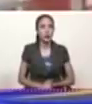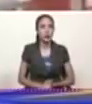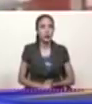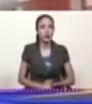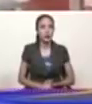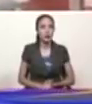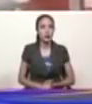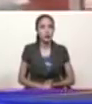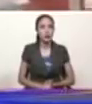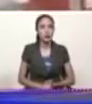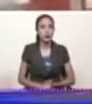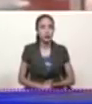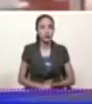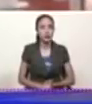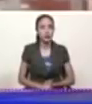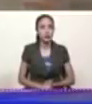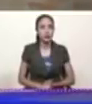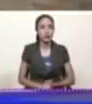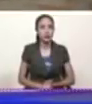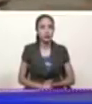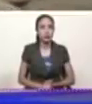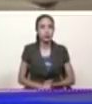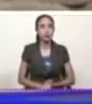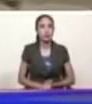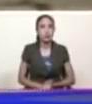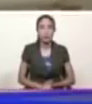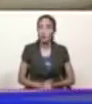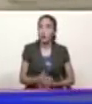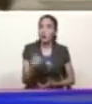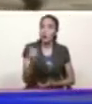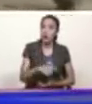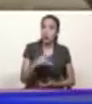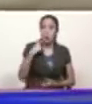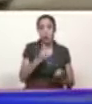Saibal productora de maíz igualmente también vamos a entregar